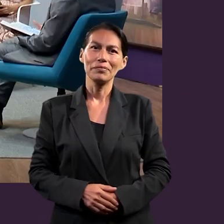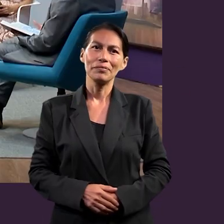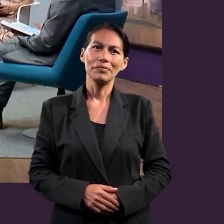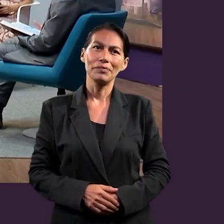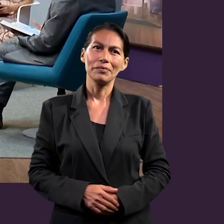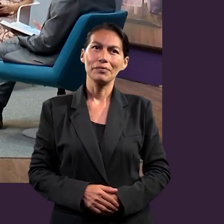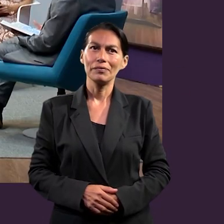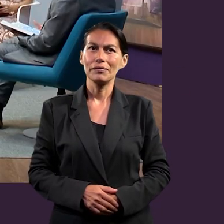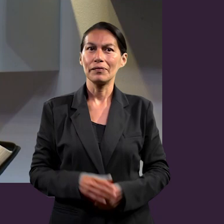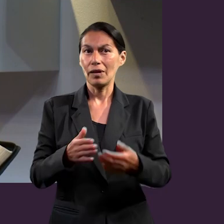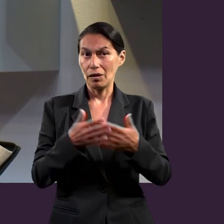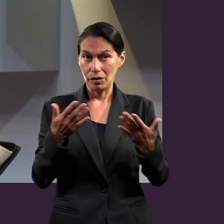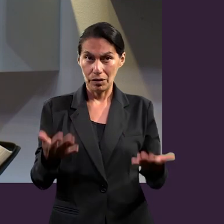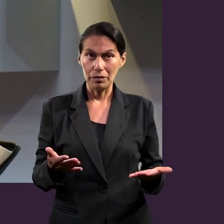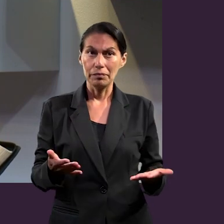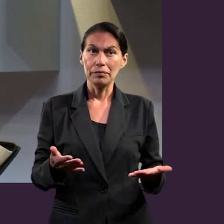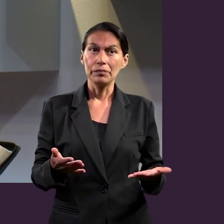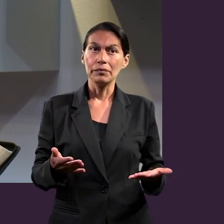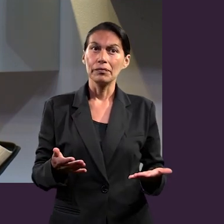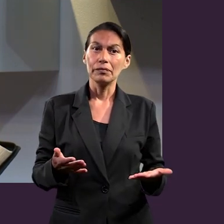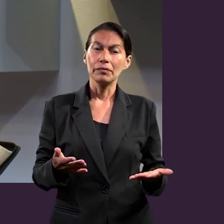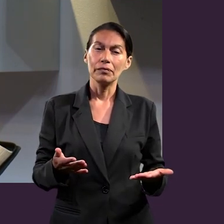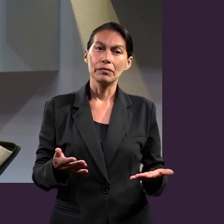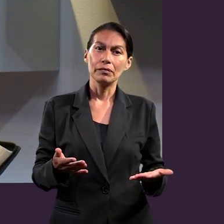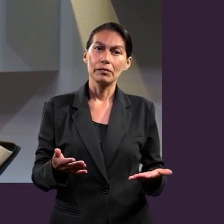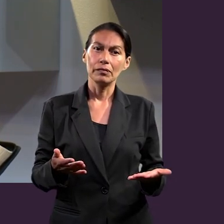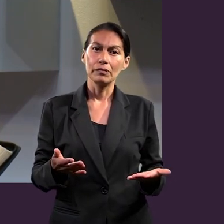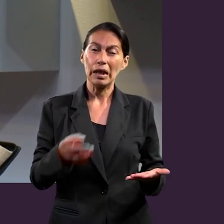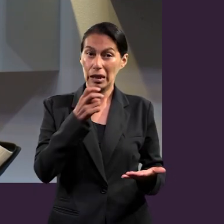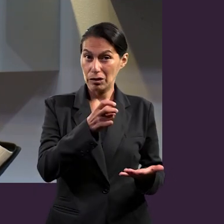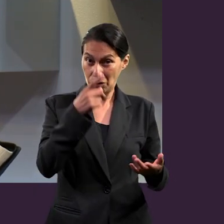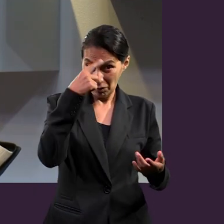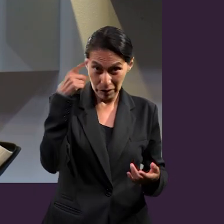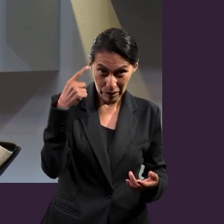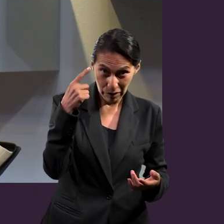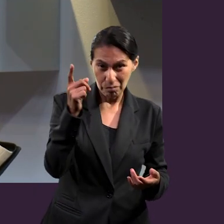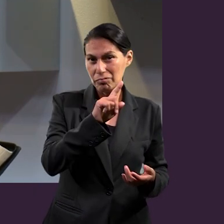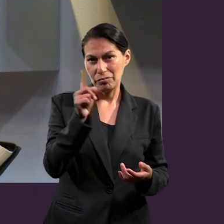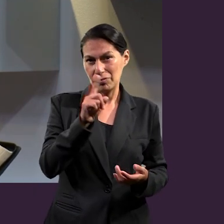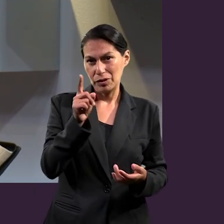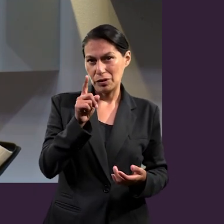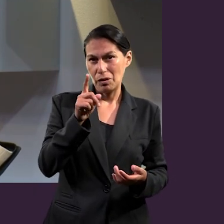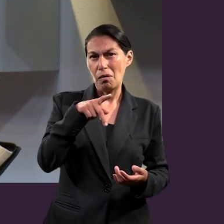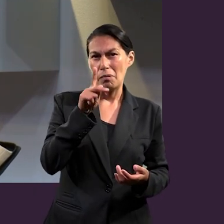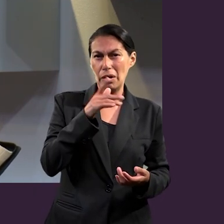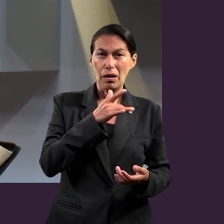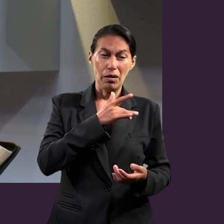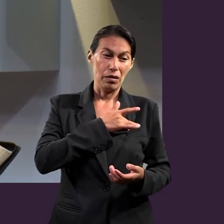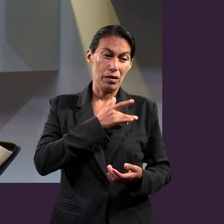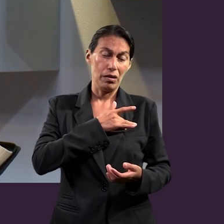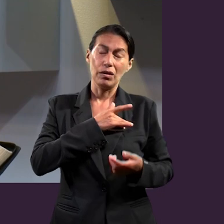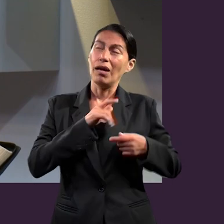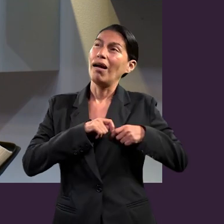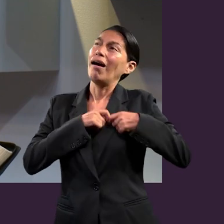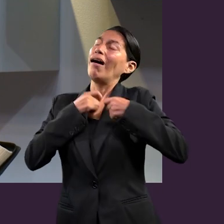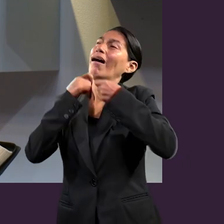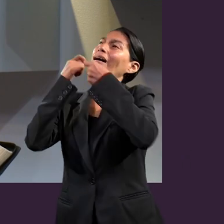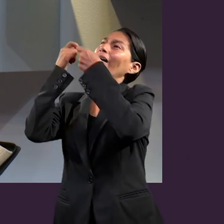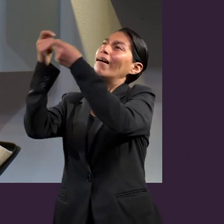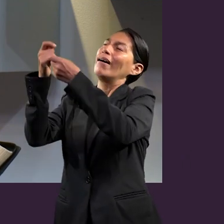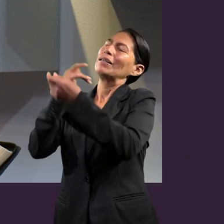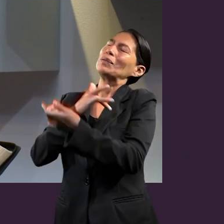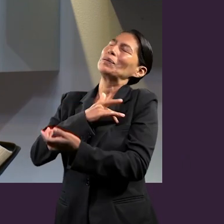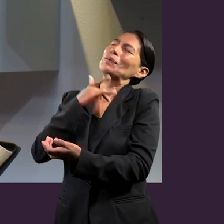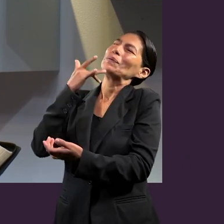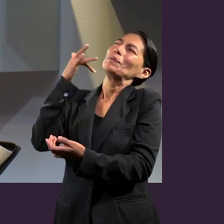Amén. Muy bien, pues, esa encomienda quizás no es fácil, pero